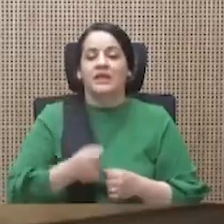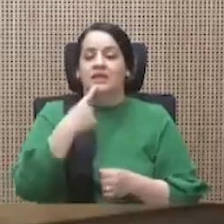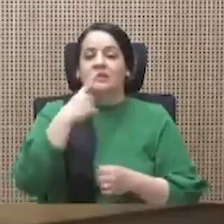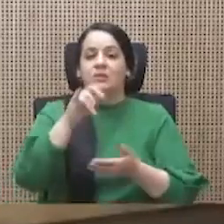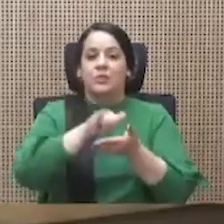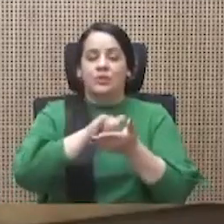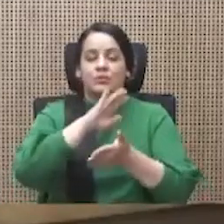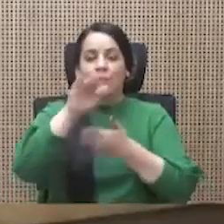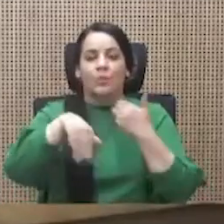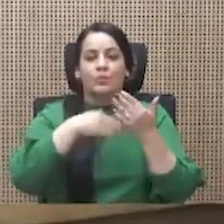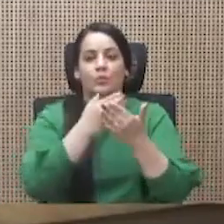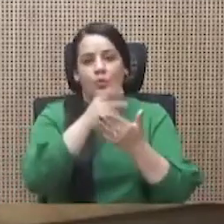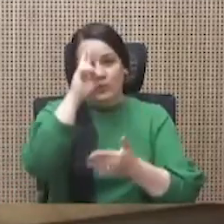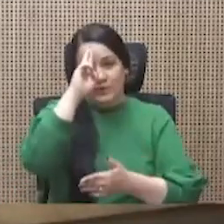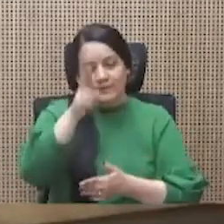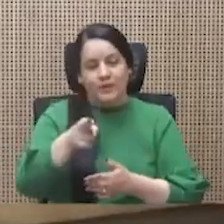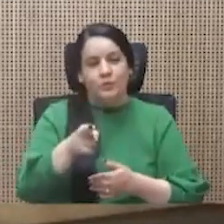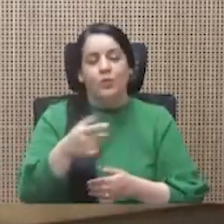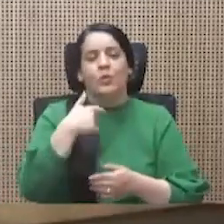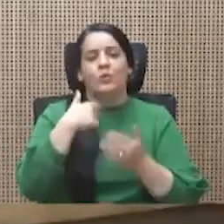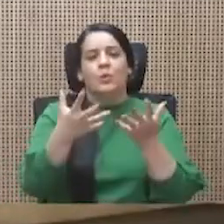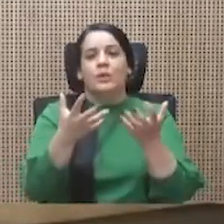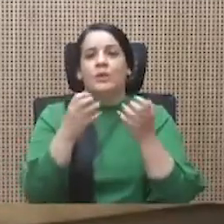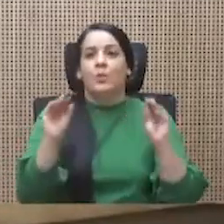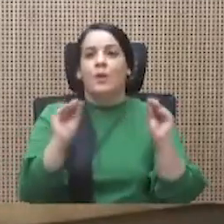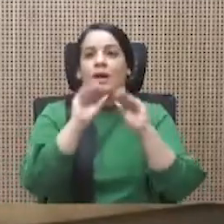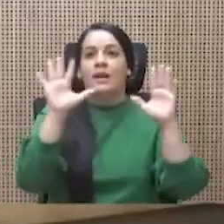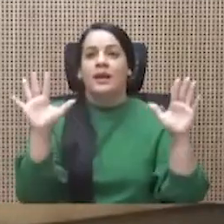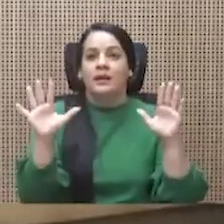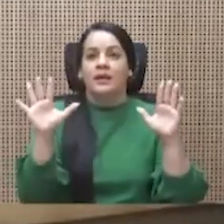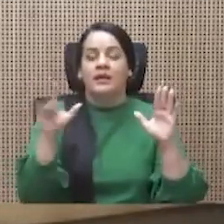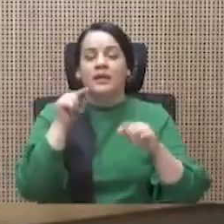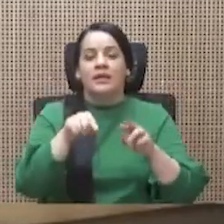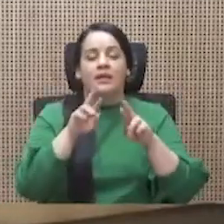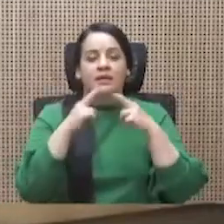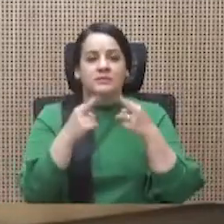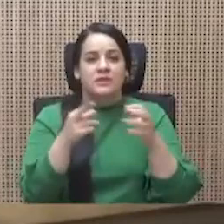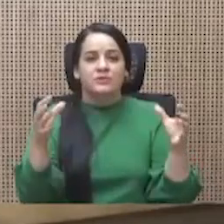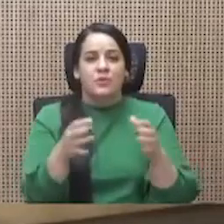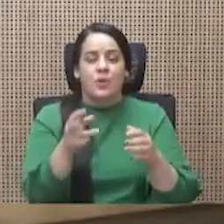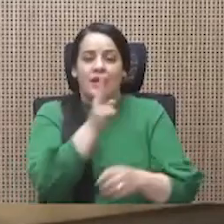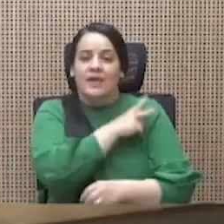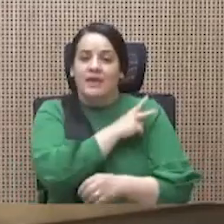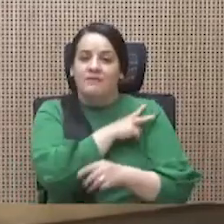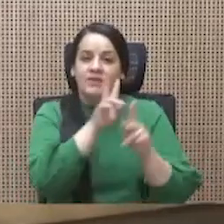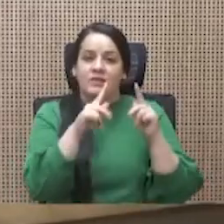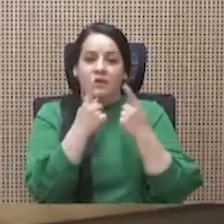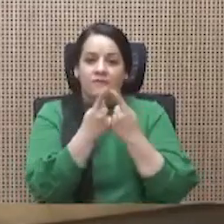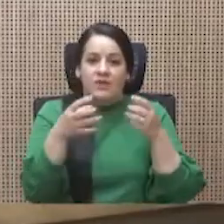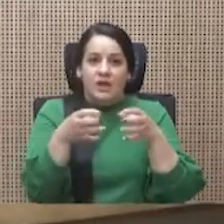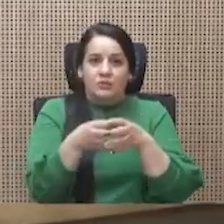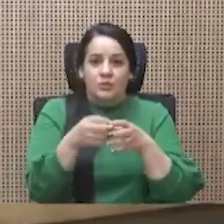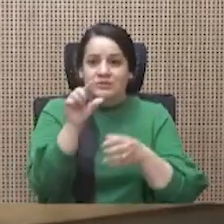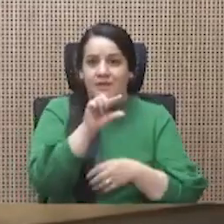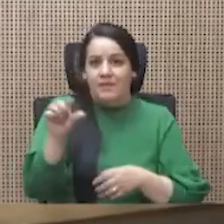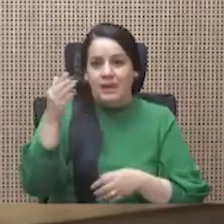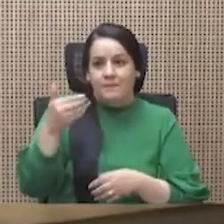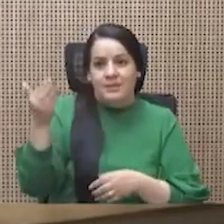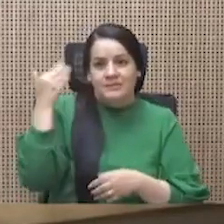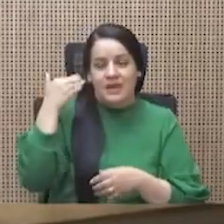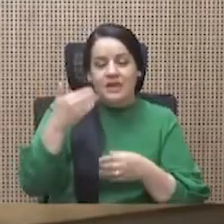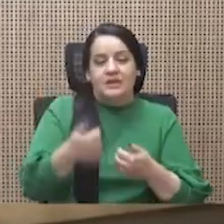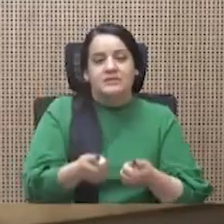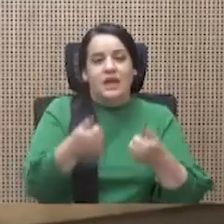Con todo respeto, quiero aclarar que en la sesión de jefes de fracción de la semana pasada se